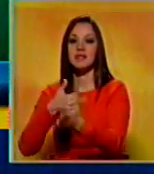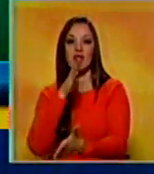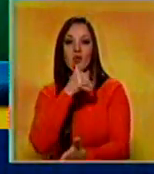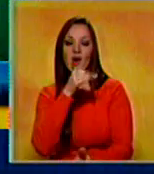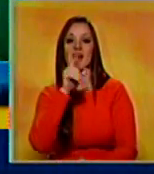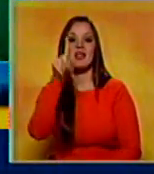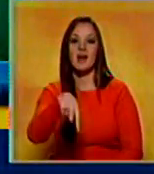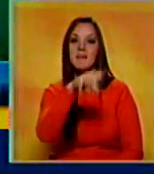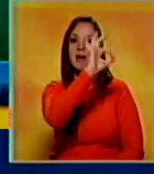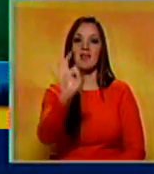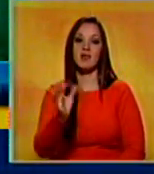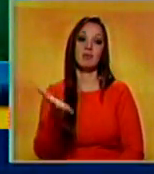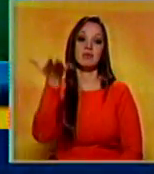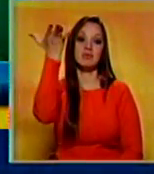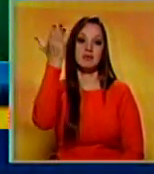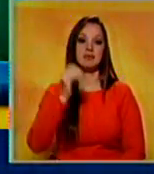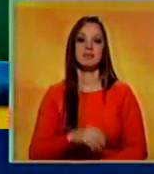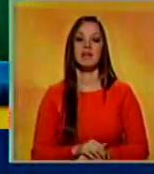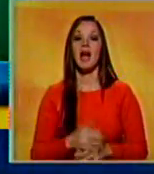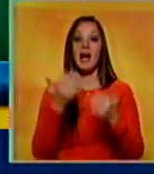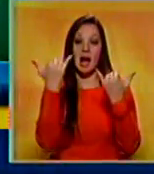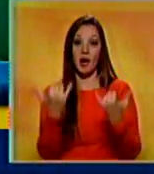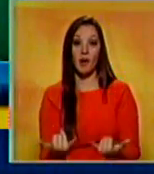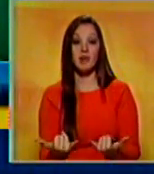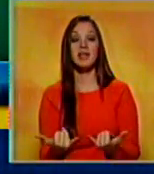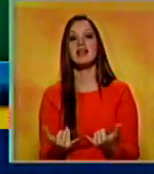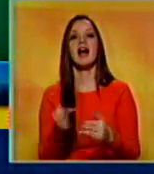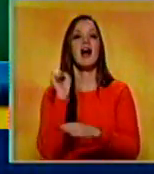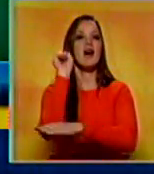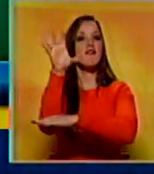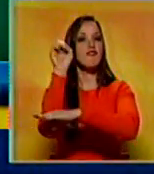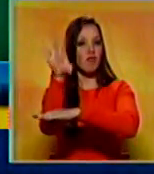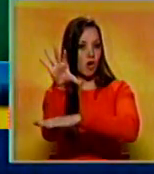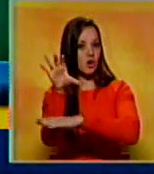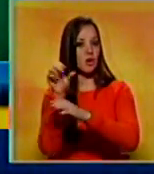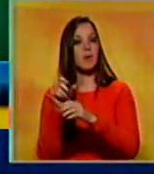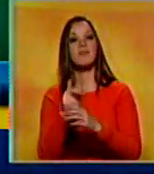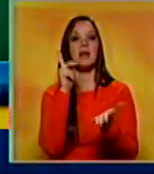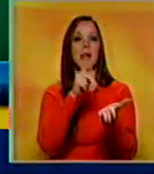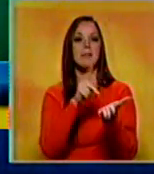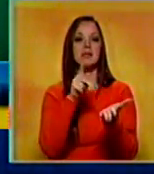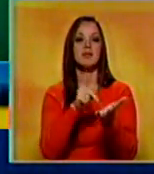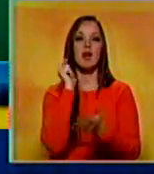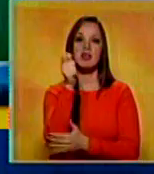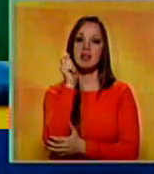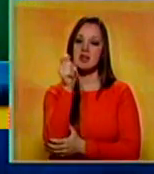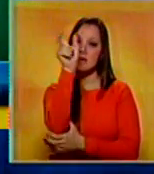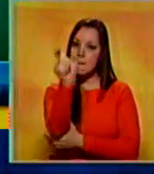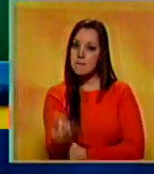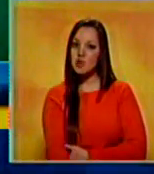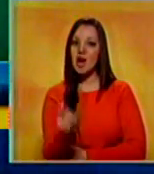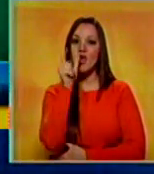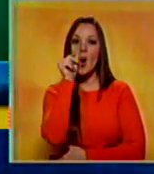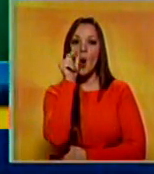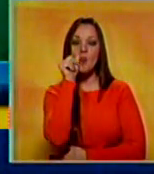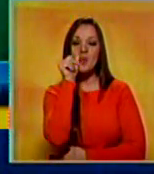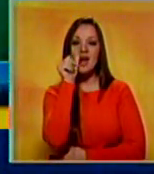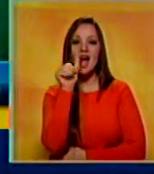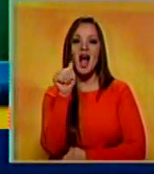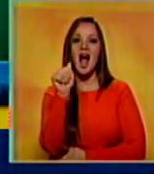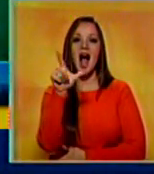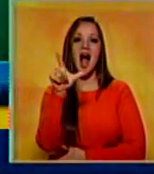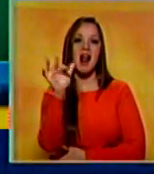A esta hora continúa desarrollándose el foro con la participación del diputado Alfonso Marquina. Es importante